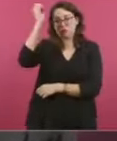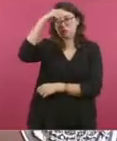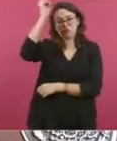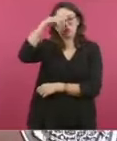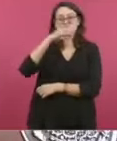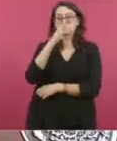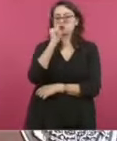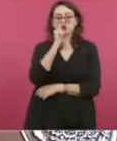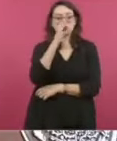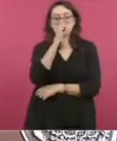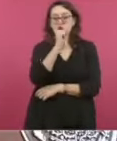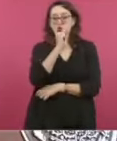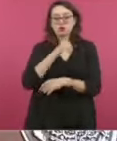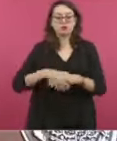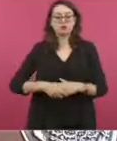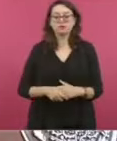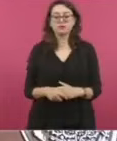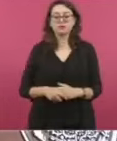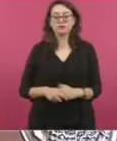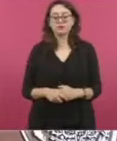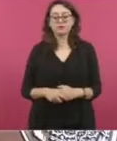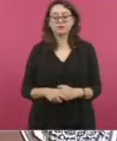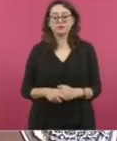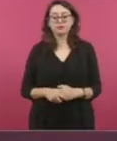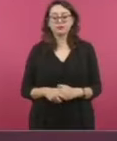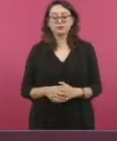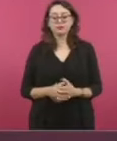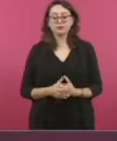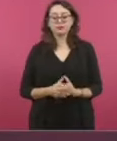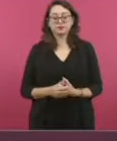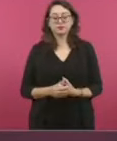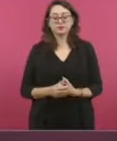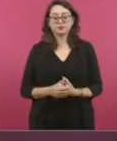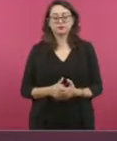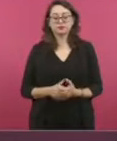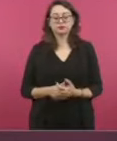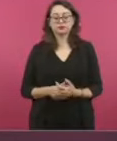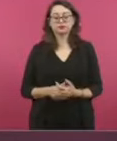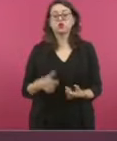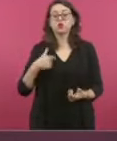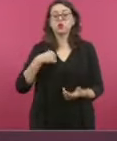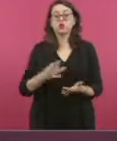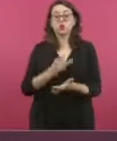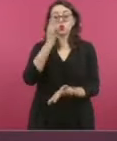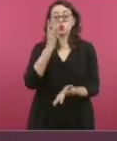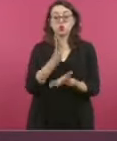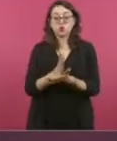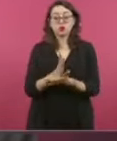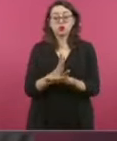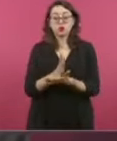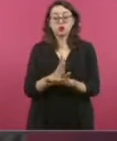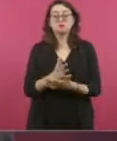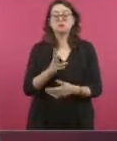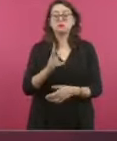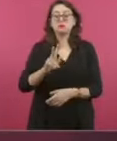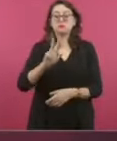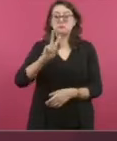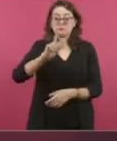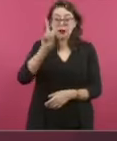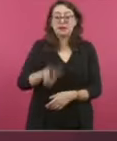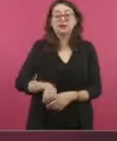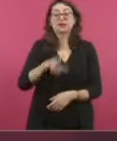los que tienen que resolver esto. Yo deseo, eso sí, de todo corazón,